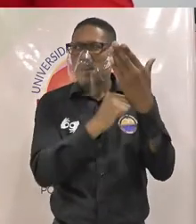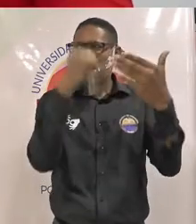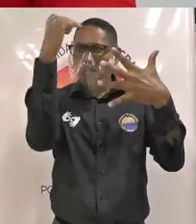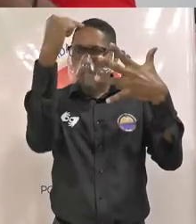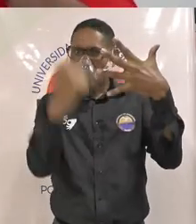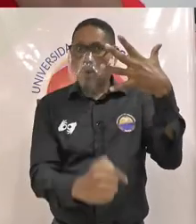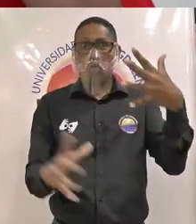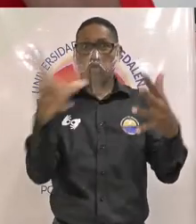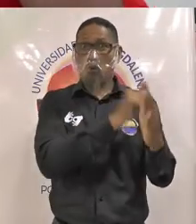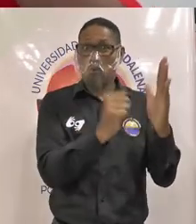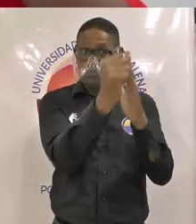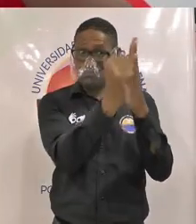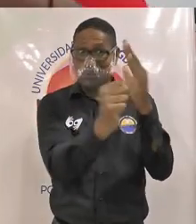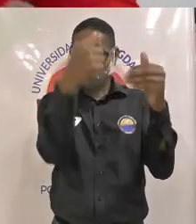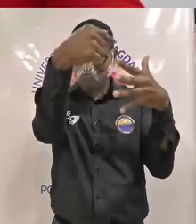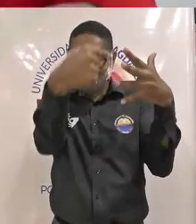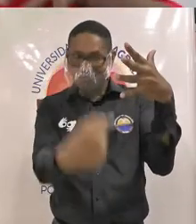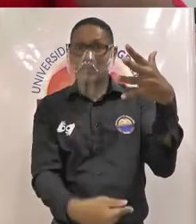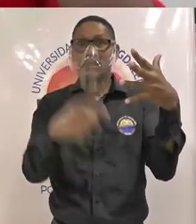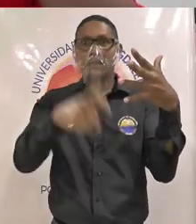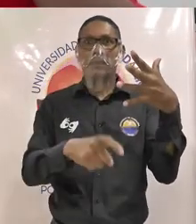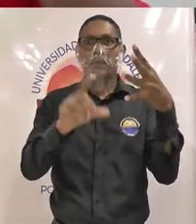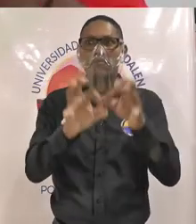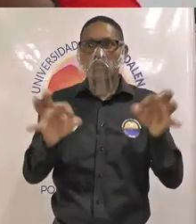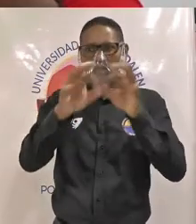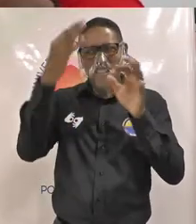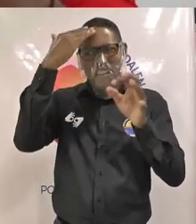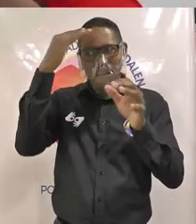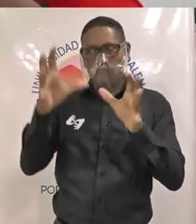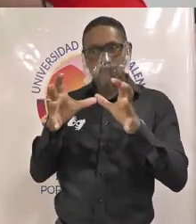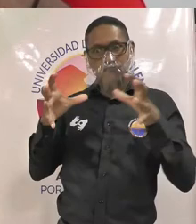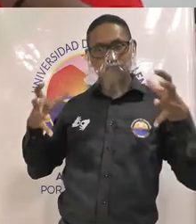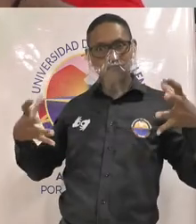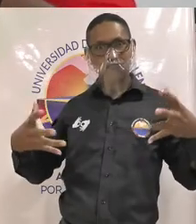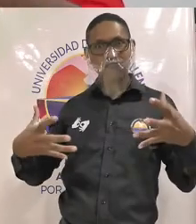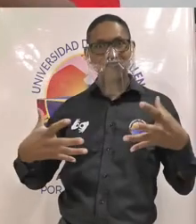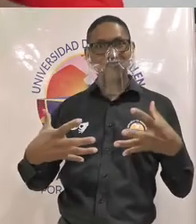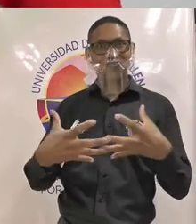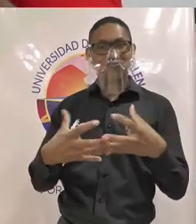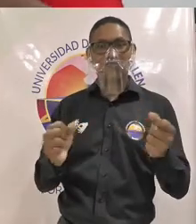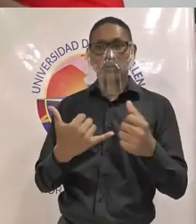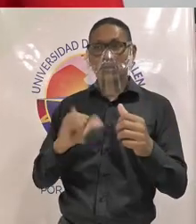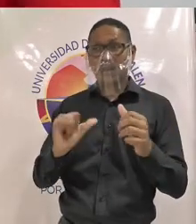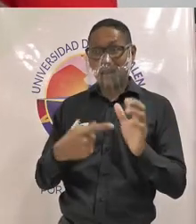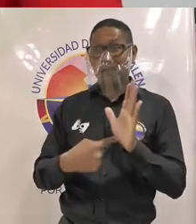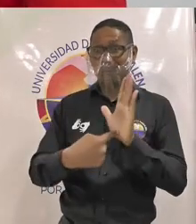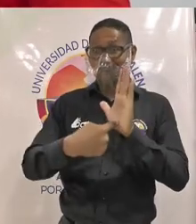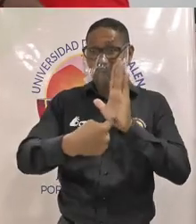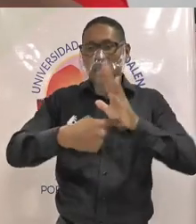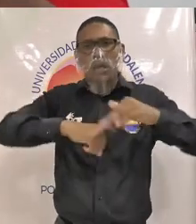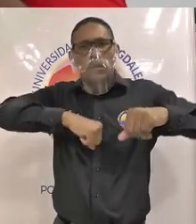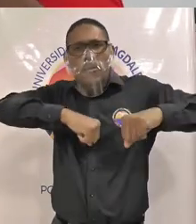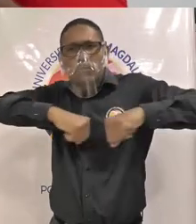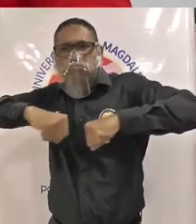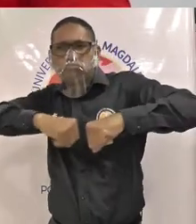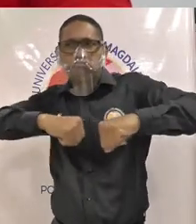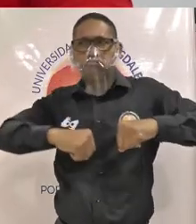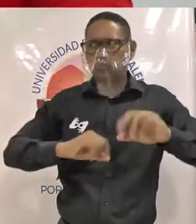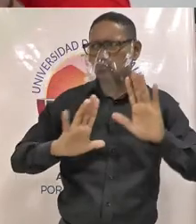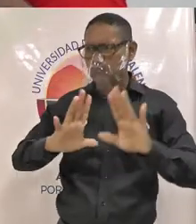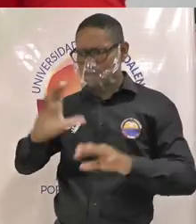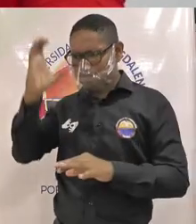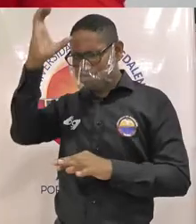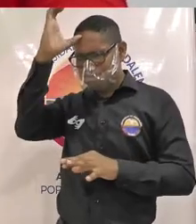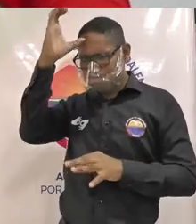los programas entendiendo esa globalización que está demarcada en la propia dinámica del conocimiento